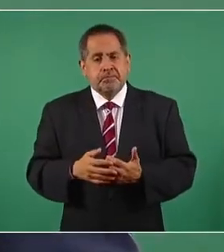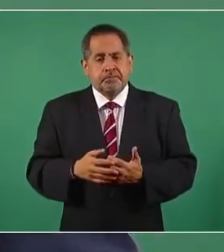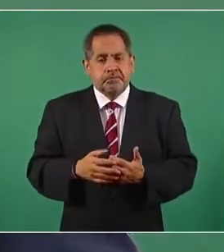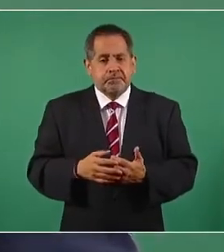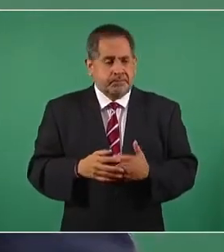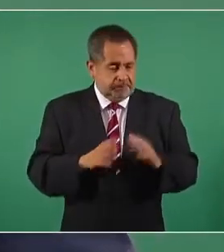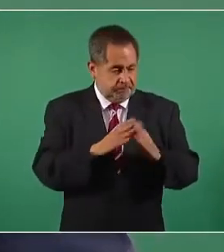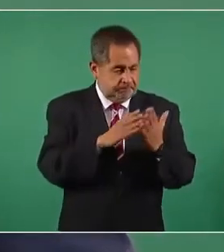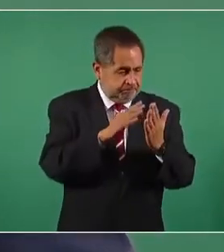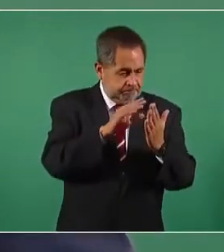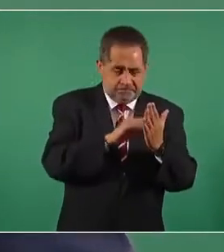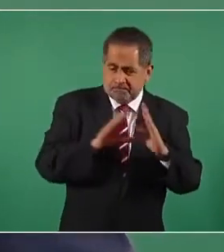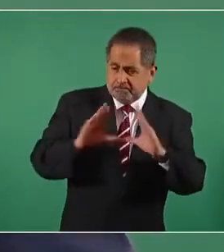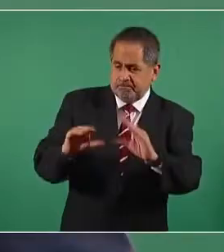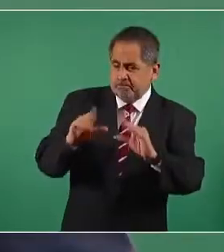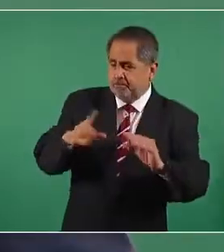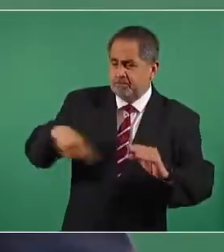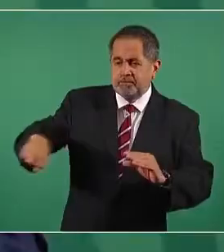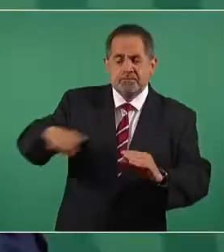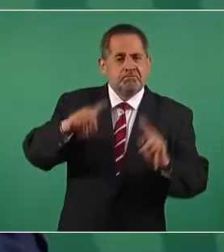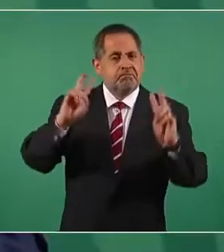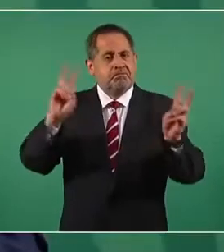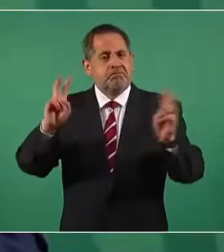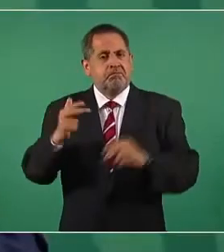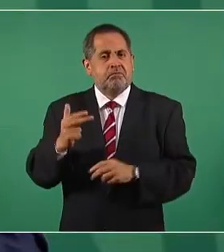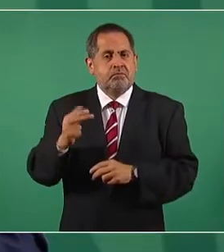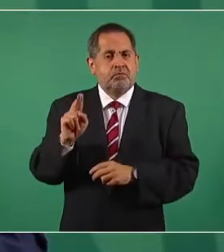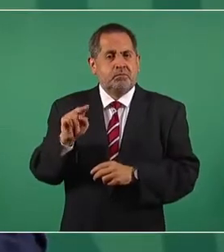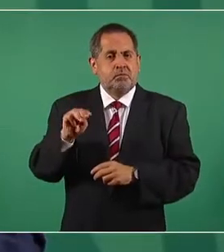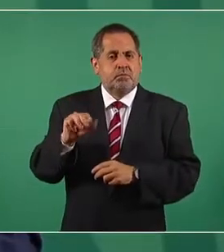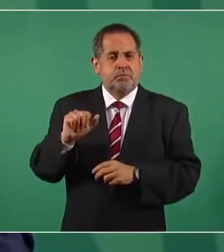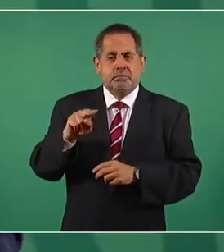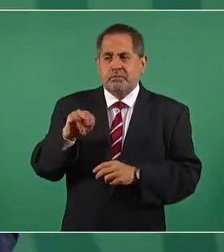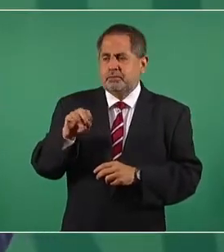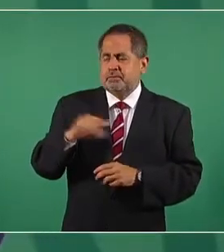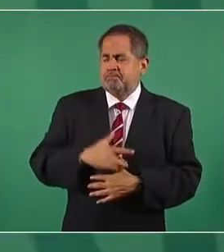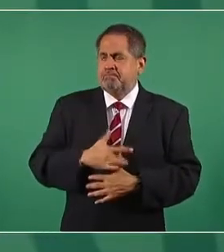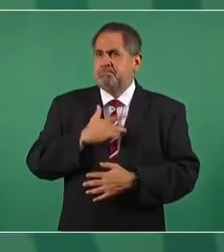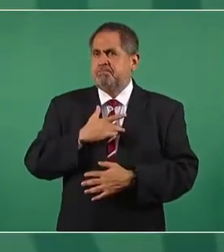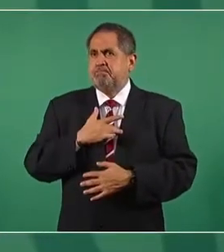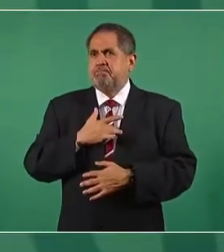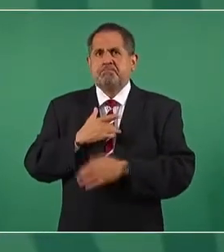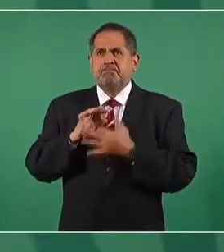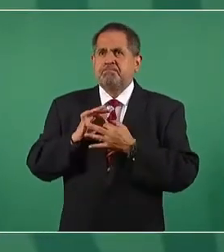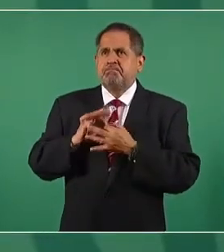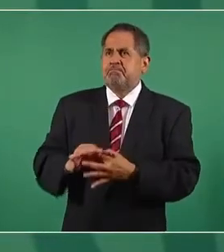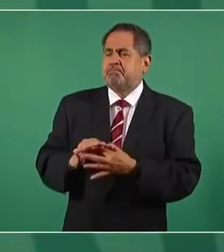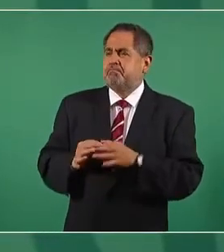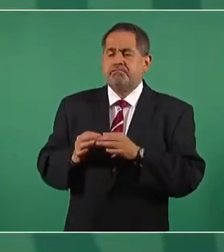partir del humanismo, con valores como la honestidad,